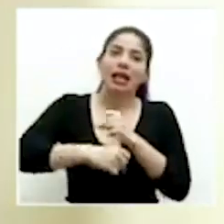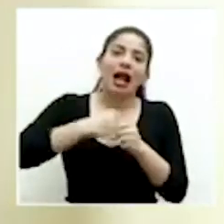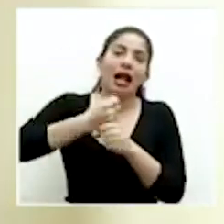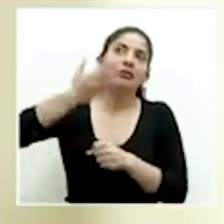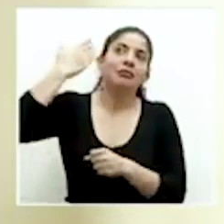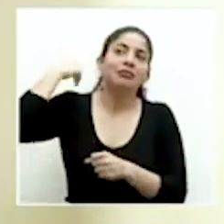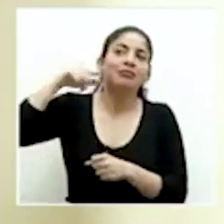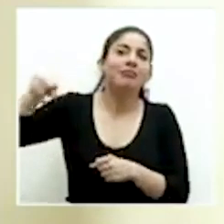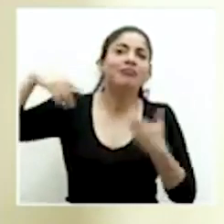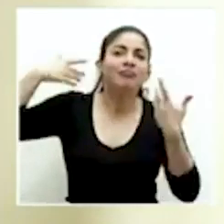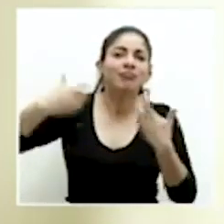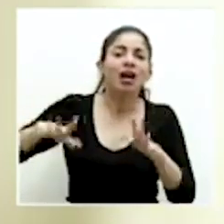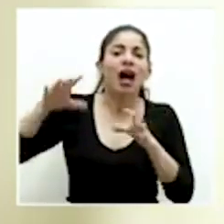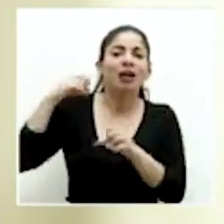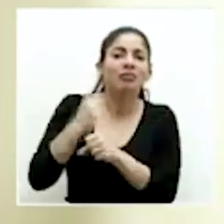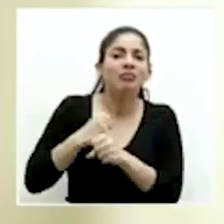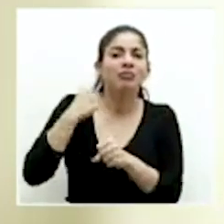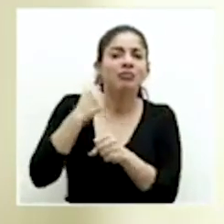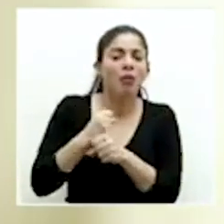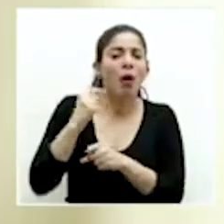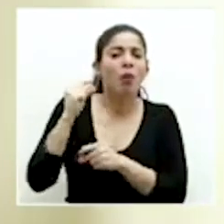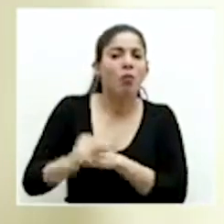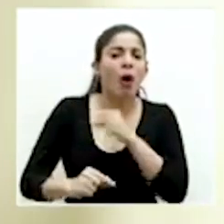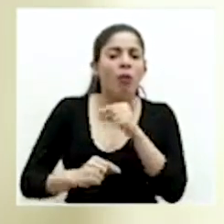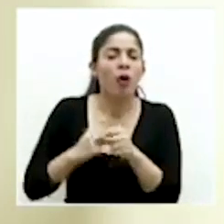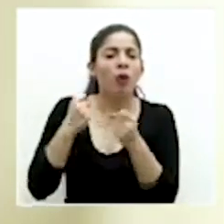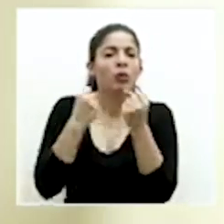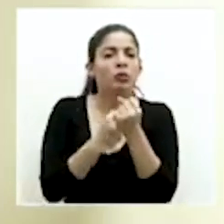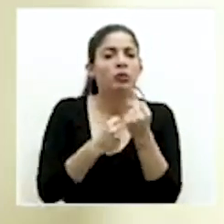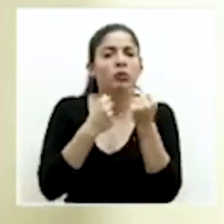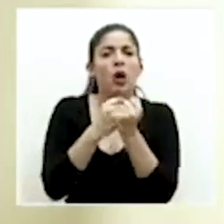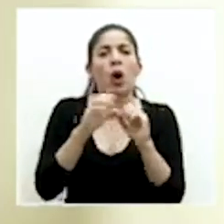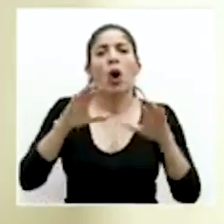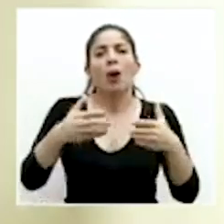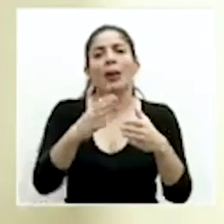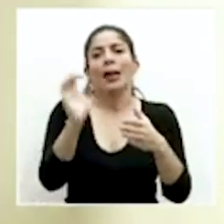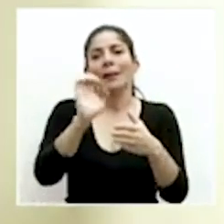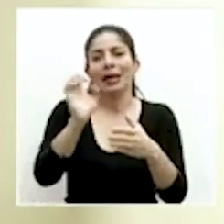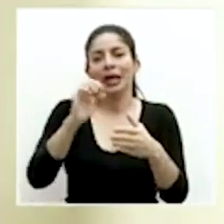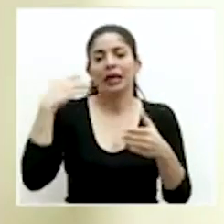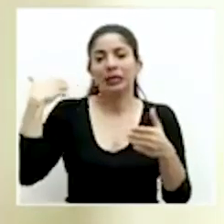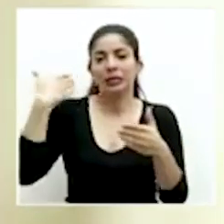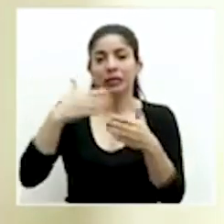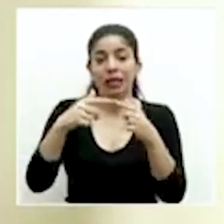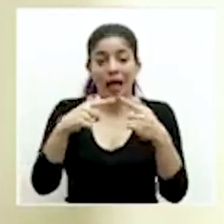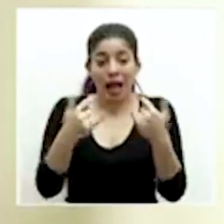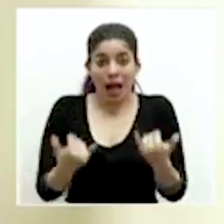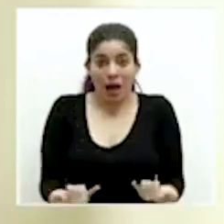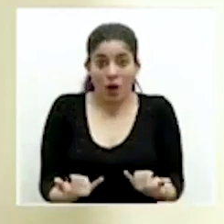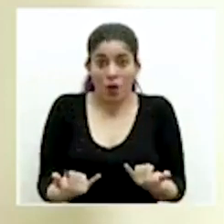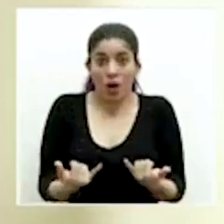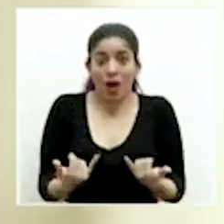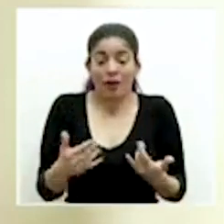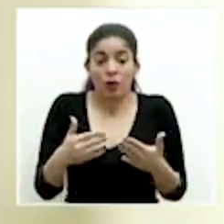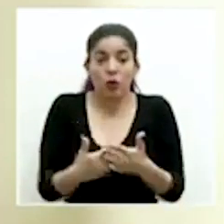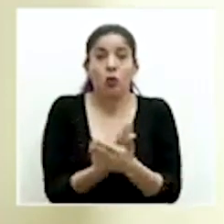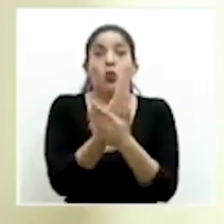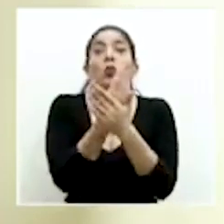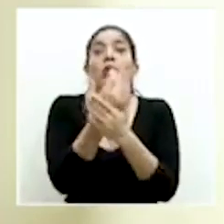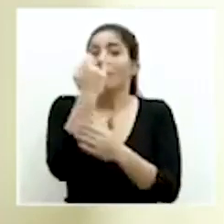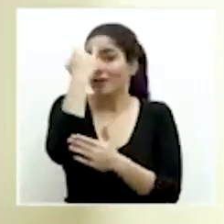ya han venido trabajando incorporándose paulatinamente en los comités de emergencia y a partir de esta nueva